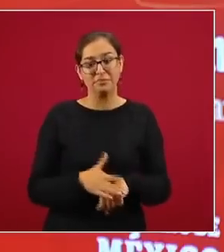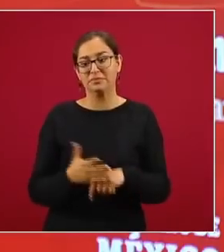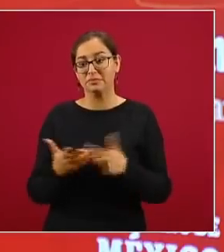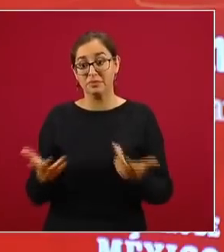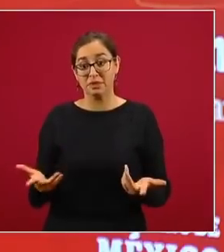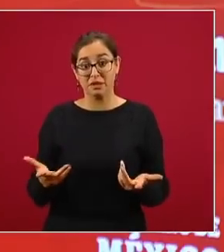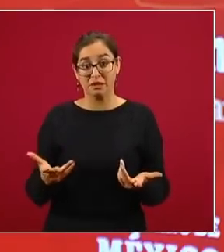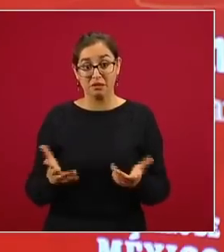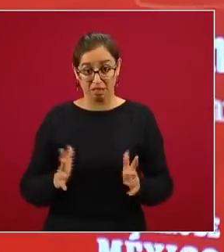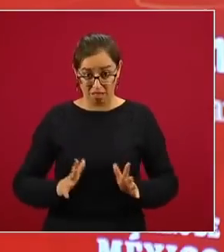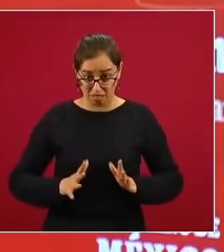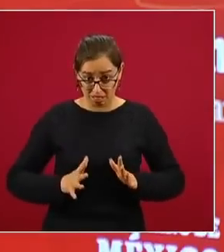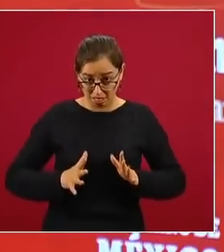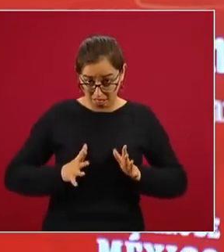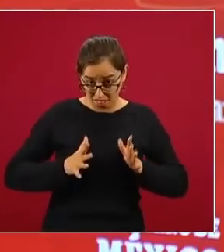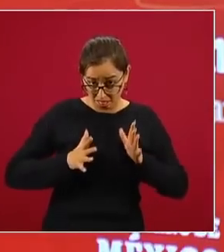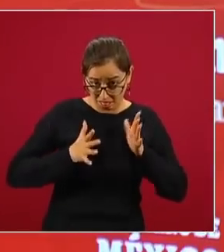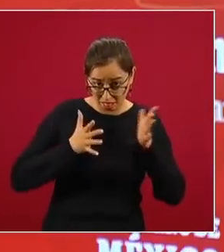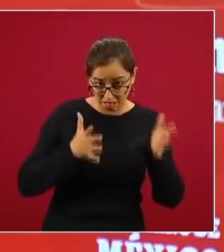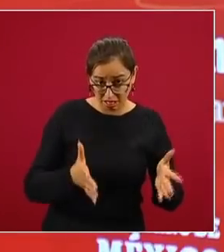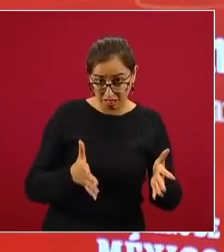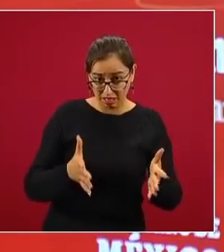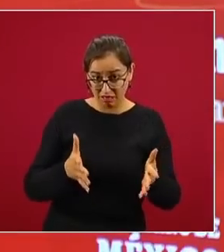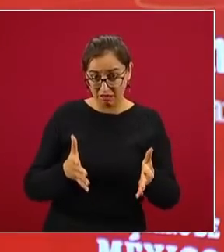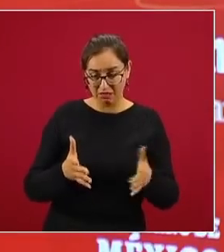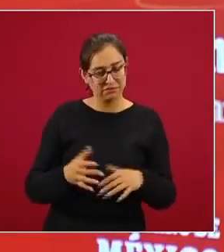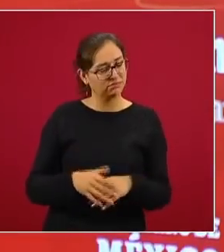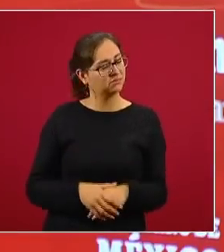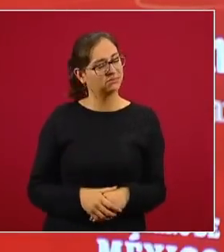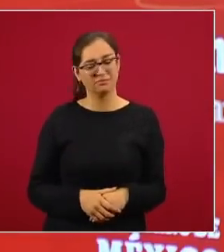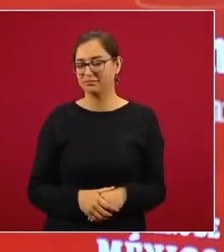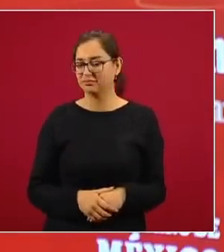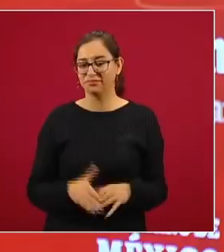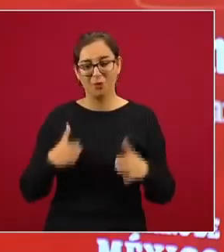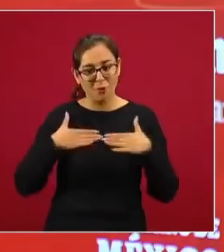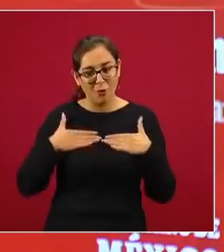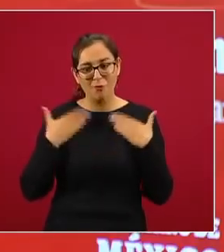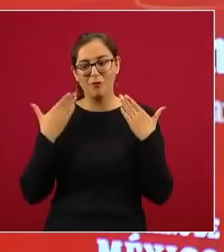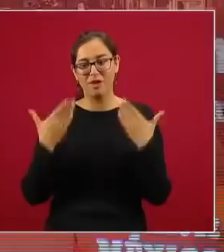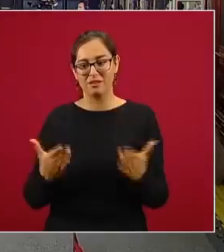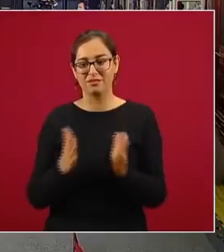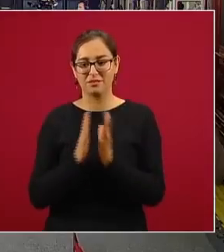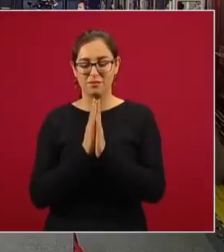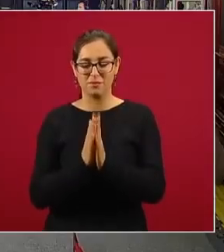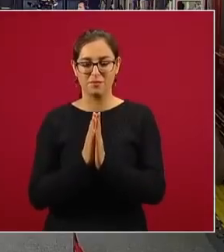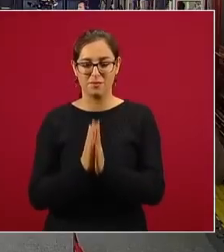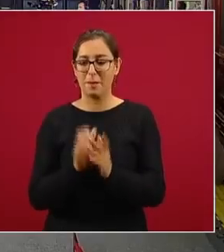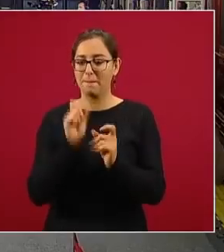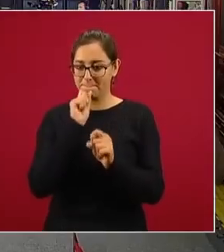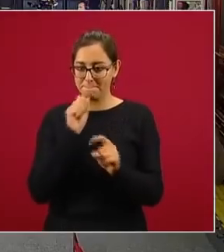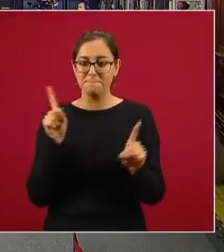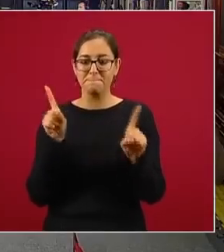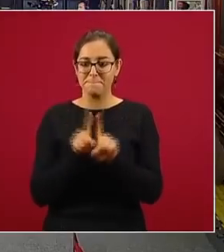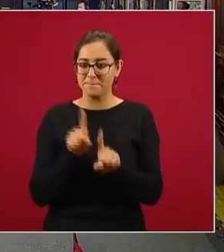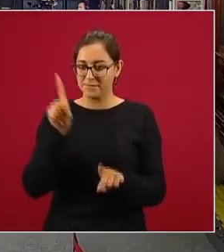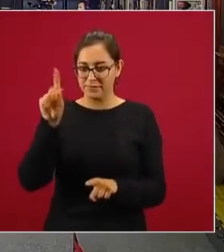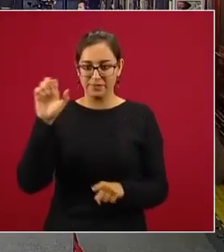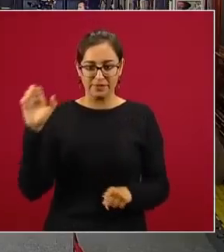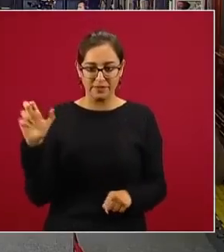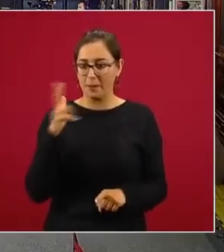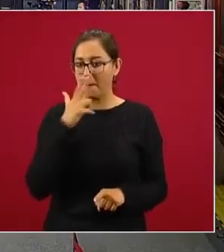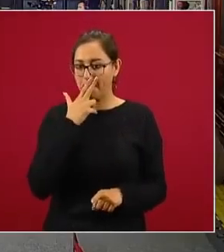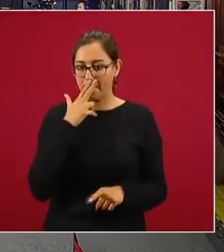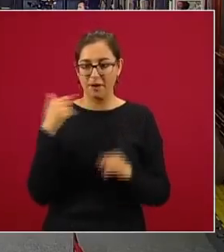deje manipular y que nos tenga confianza y lo mismo al caso de Chihuahua